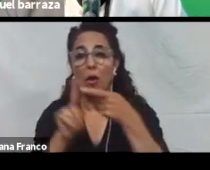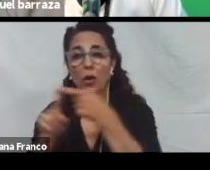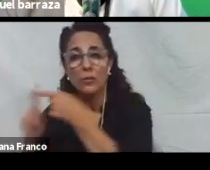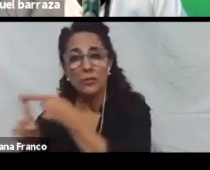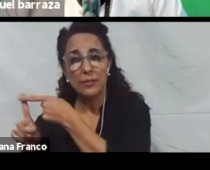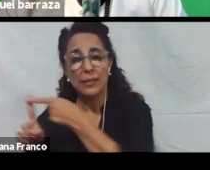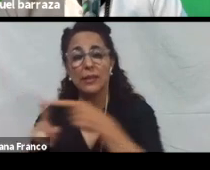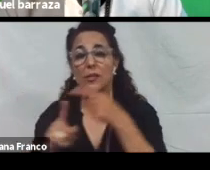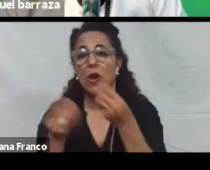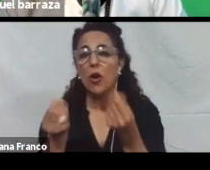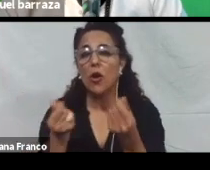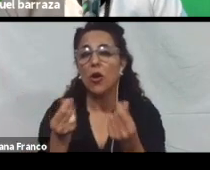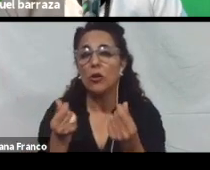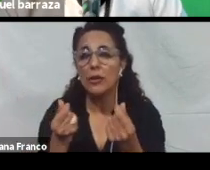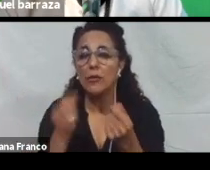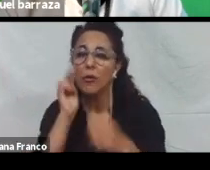es el contenido que queremos reflejar.